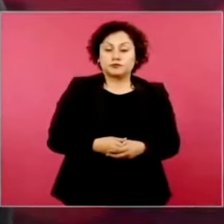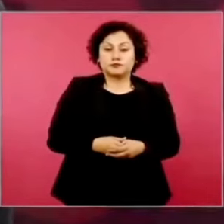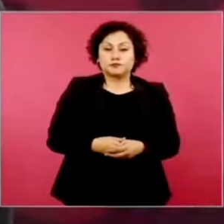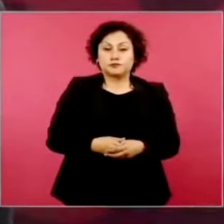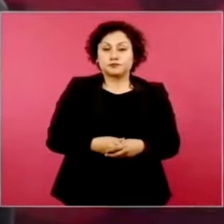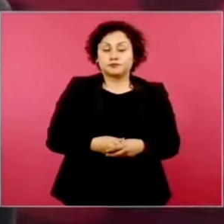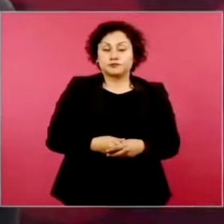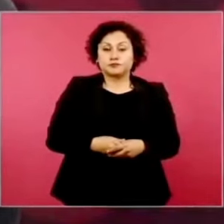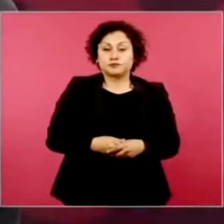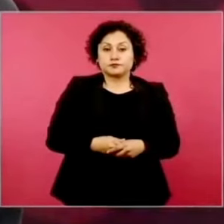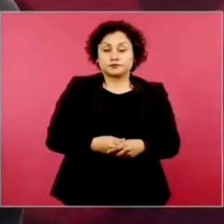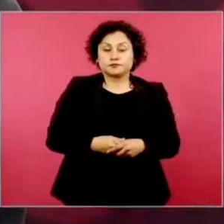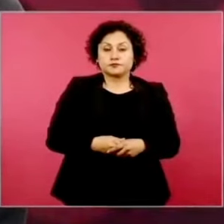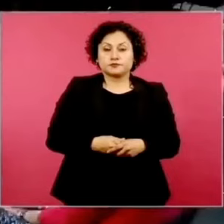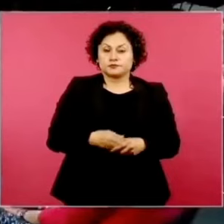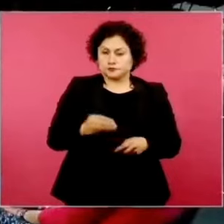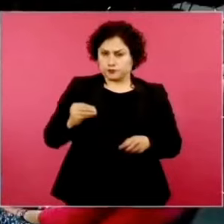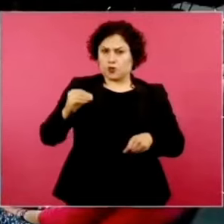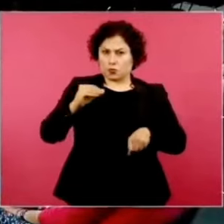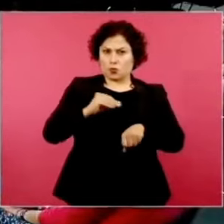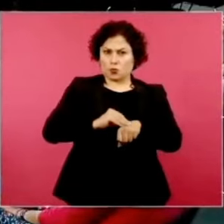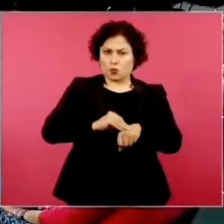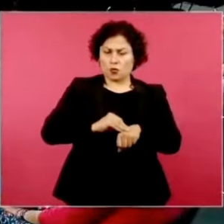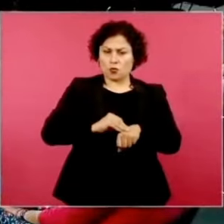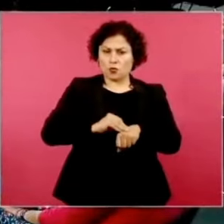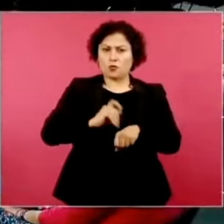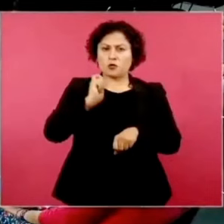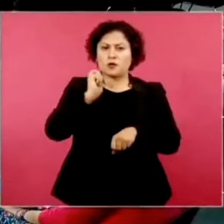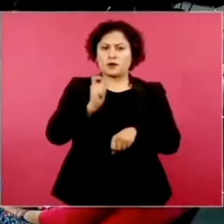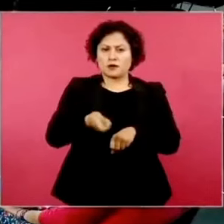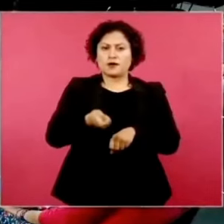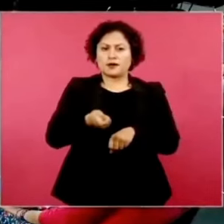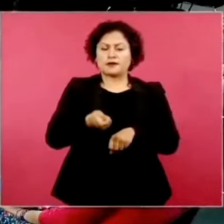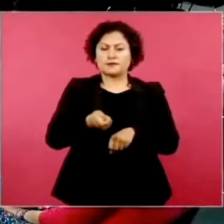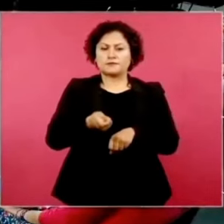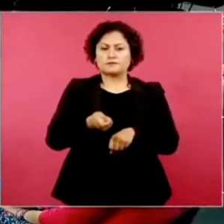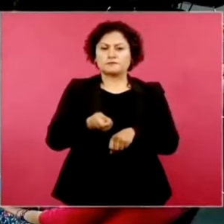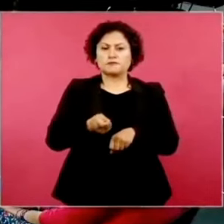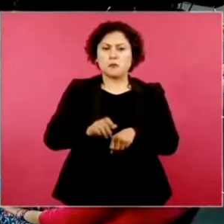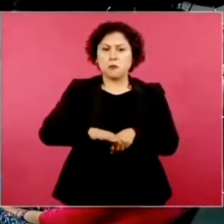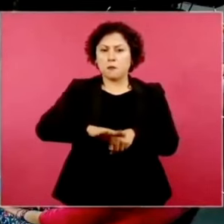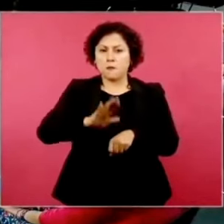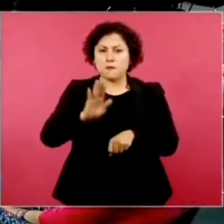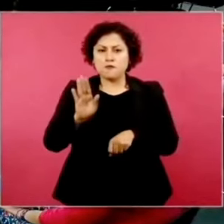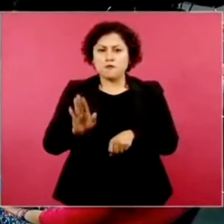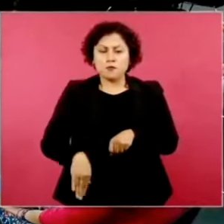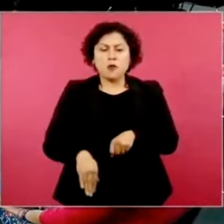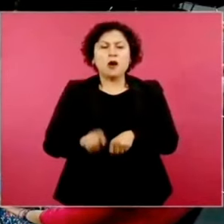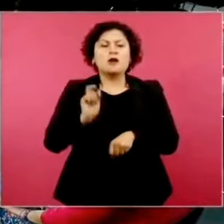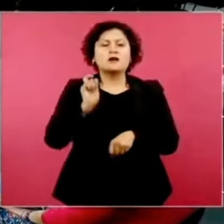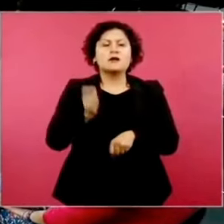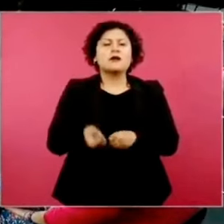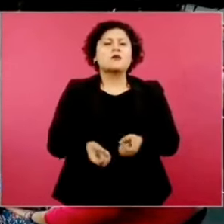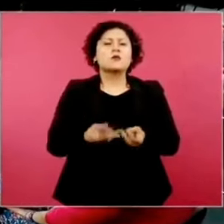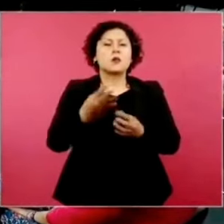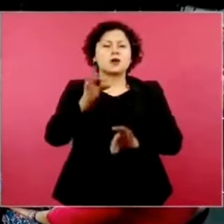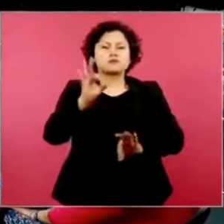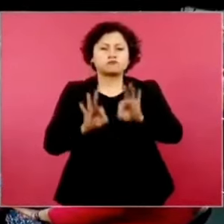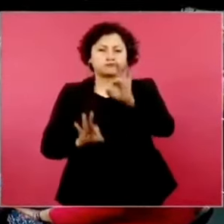¿Por qué no pones el índice de letalidad en